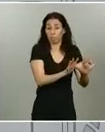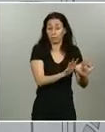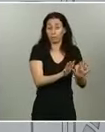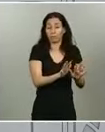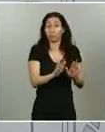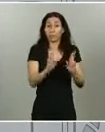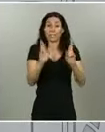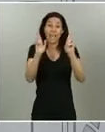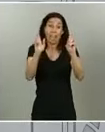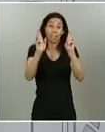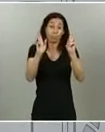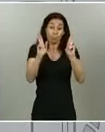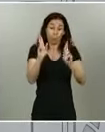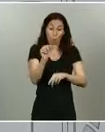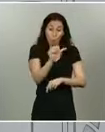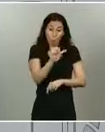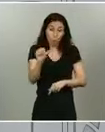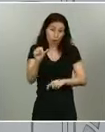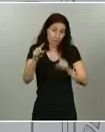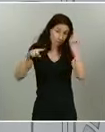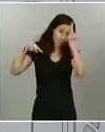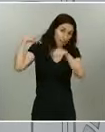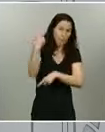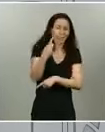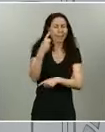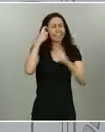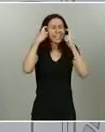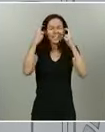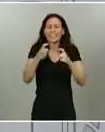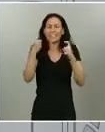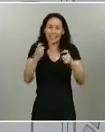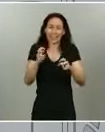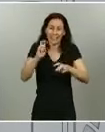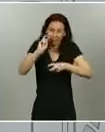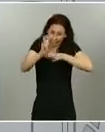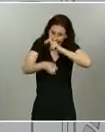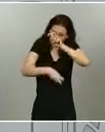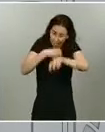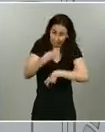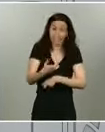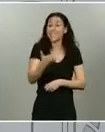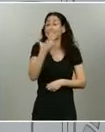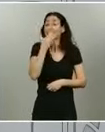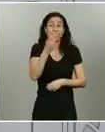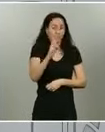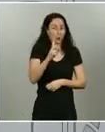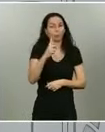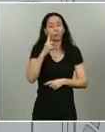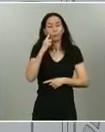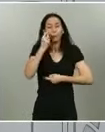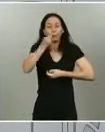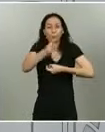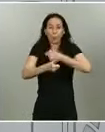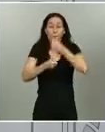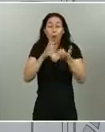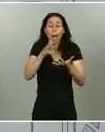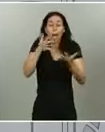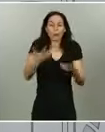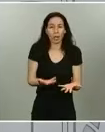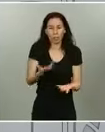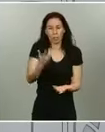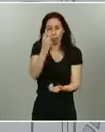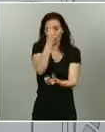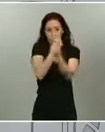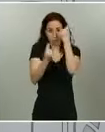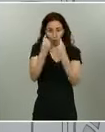corregido. Si no fuera así, haríamos una actualización la semana siguiente. Y así hasta que tuviéramos los datos bien corregidos, claros y limpios para